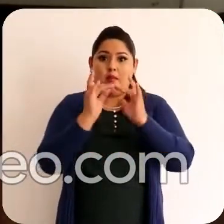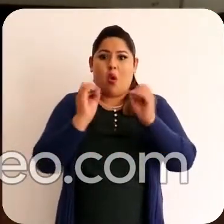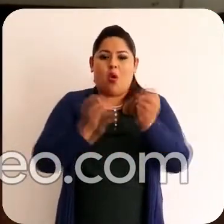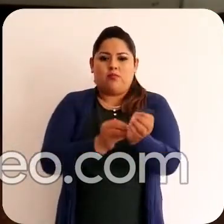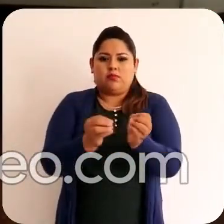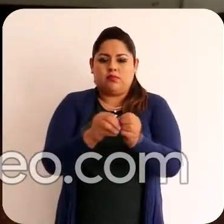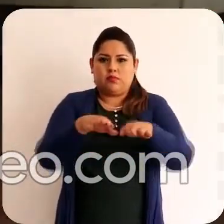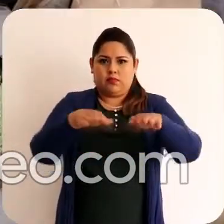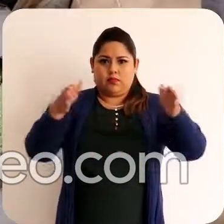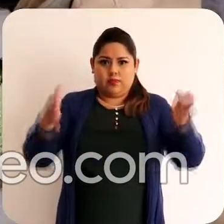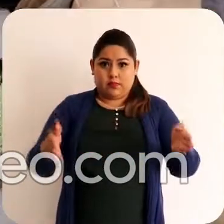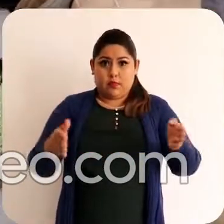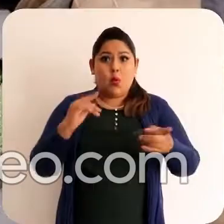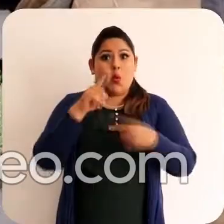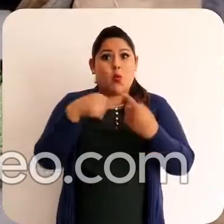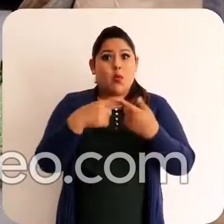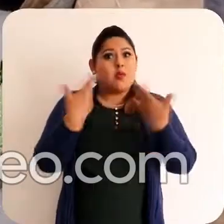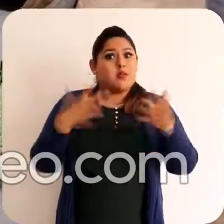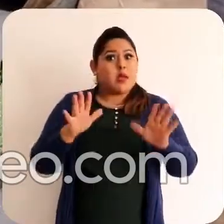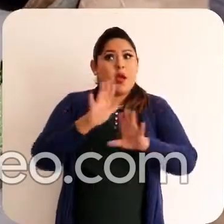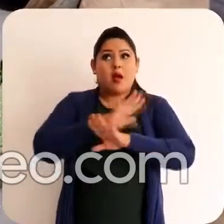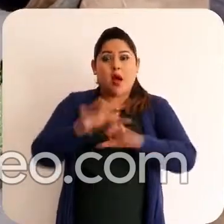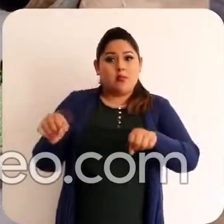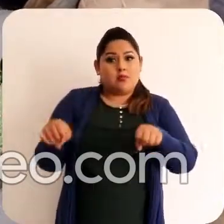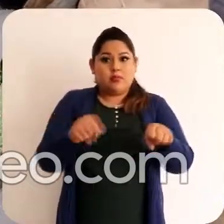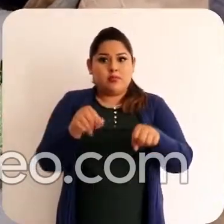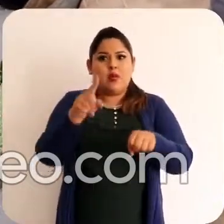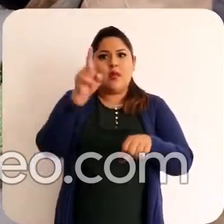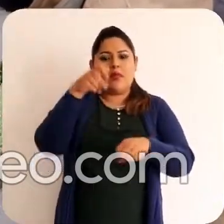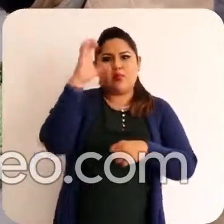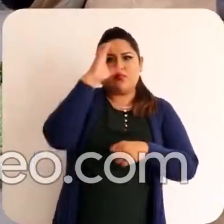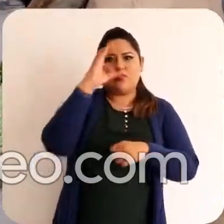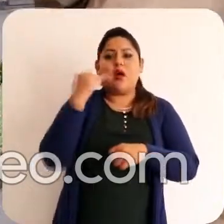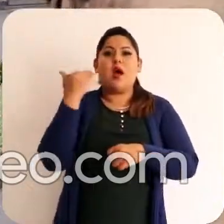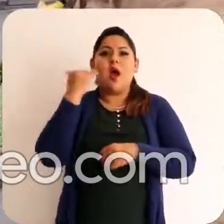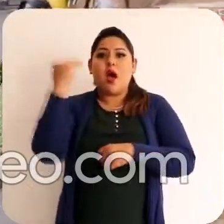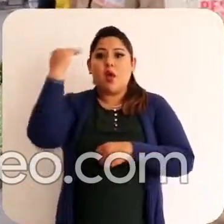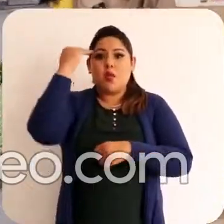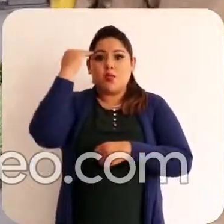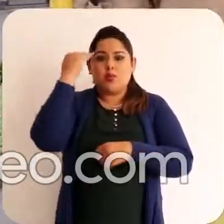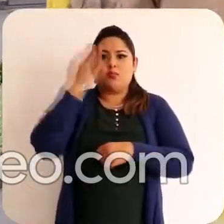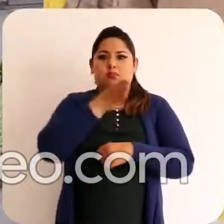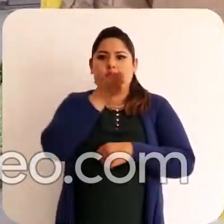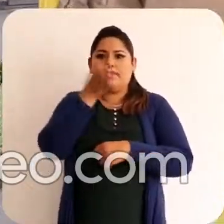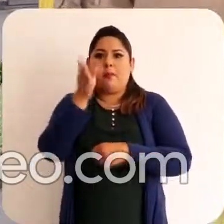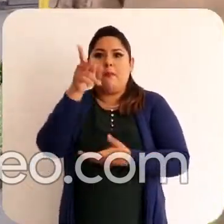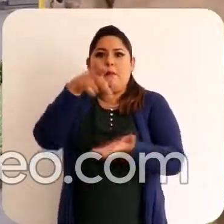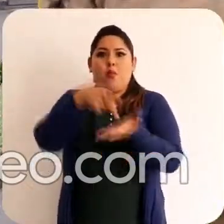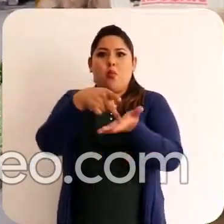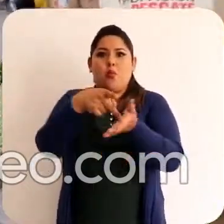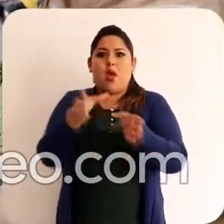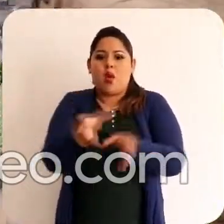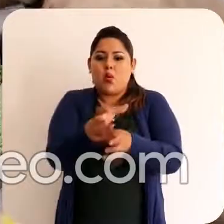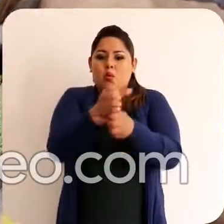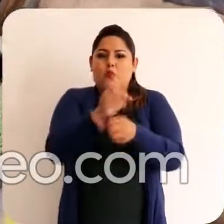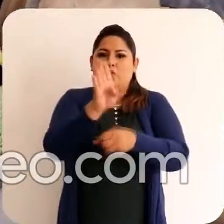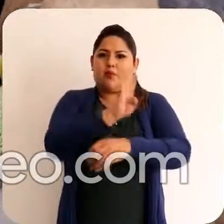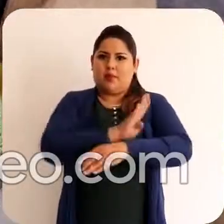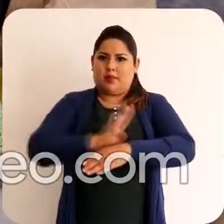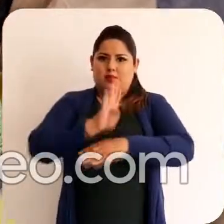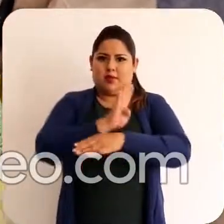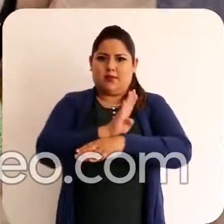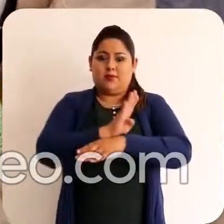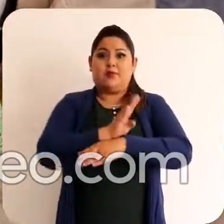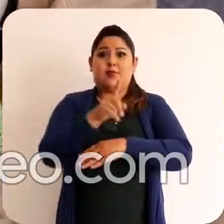escritorio pesado Cuando todo haya pasado, busca de inmediato un adulto y diríganse a un punto de encuentro seguro en tu